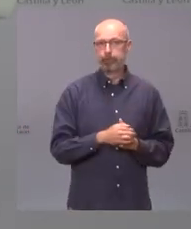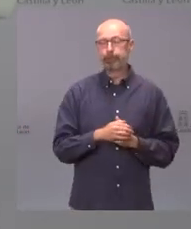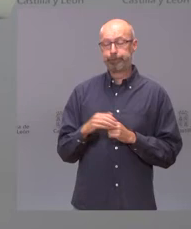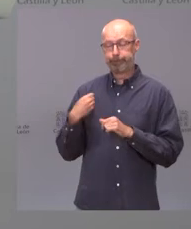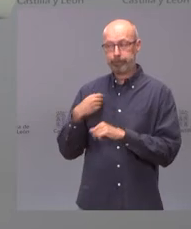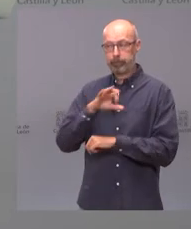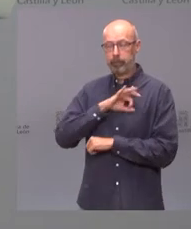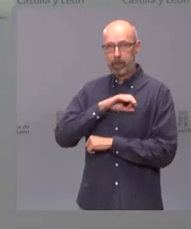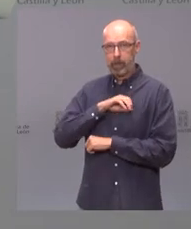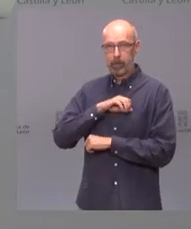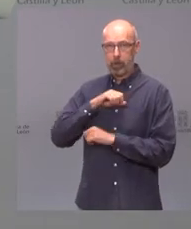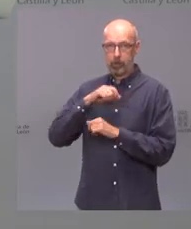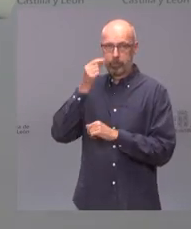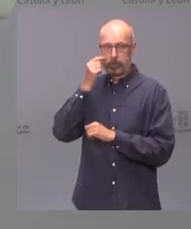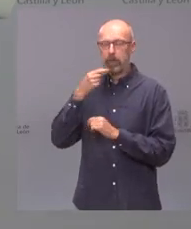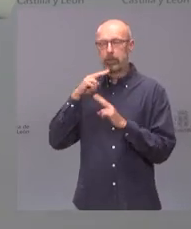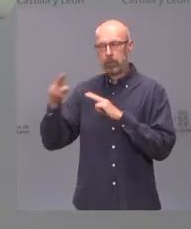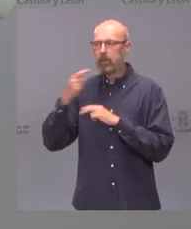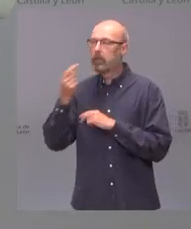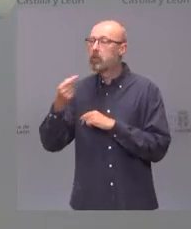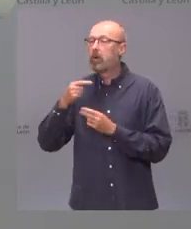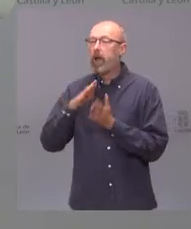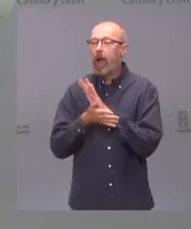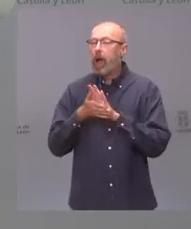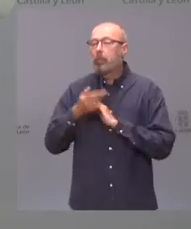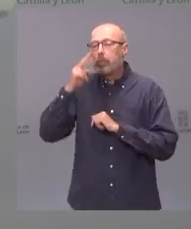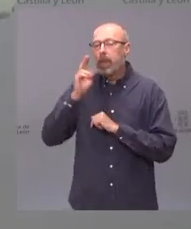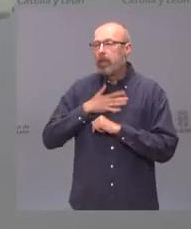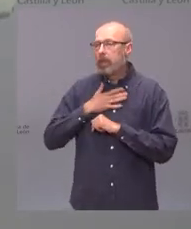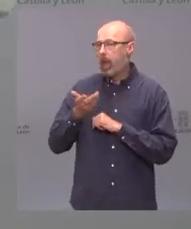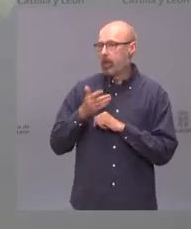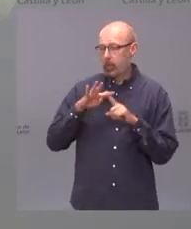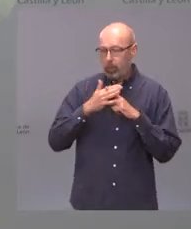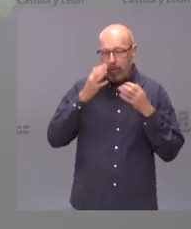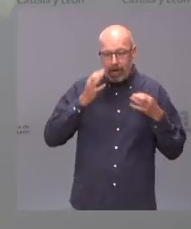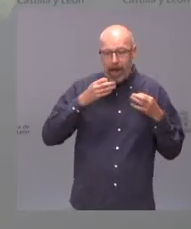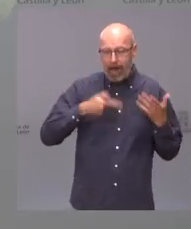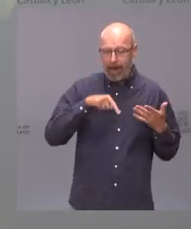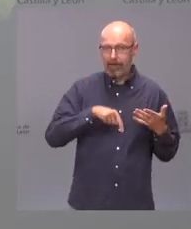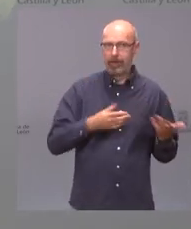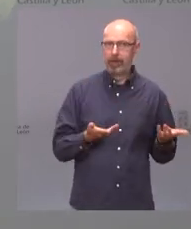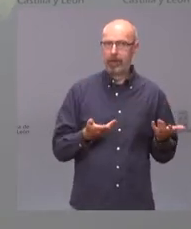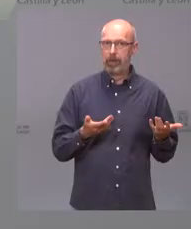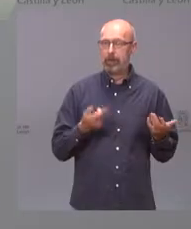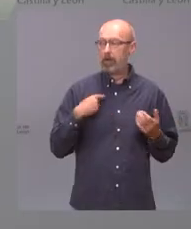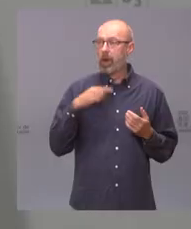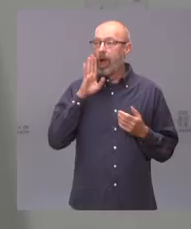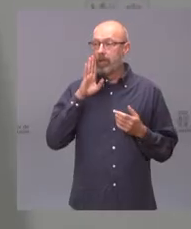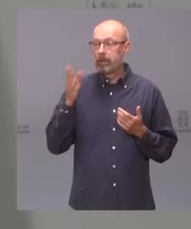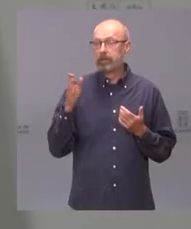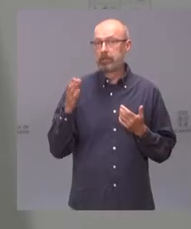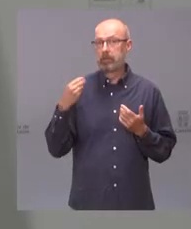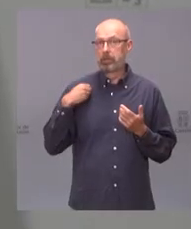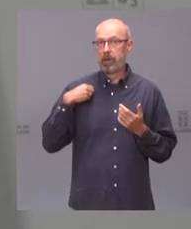de mi experiencia y la realidad que conozco y efectivamente pues hago mías también las palabras de la presidenta nacional